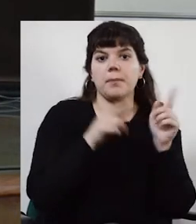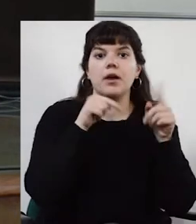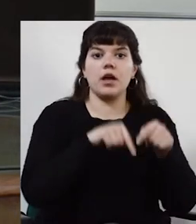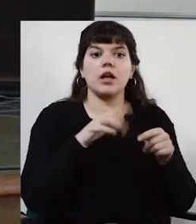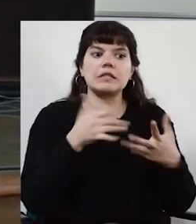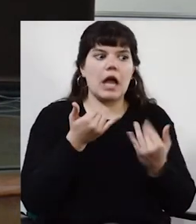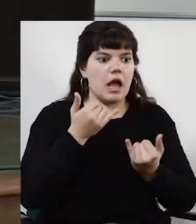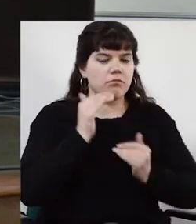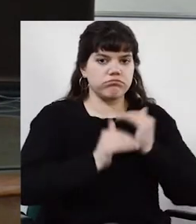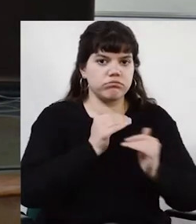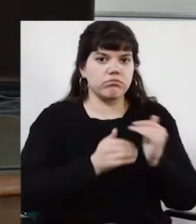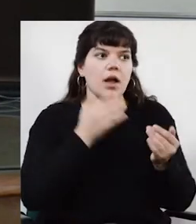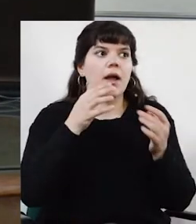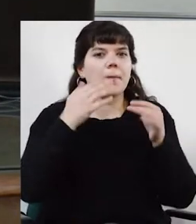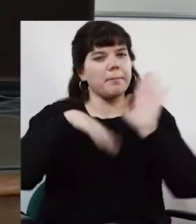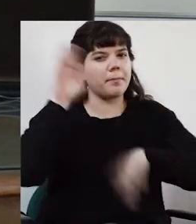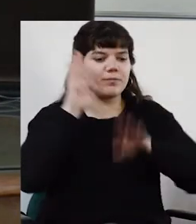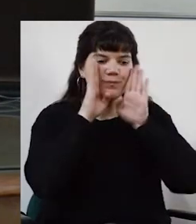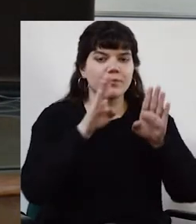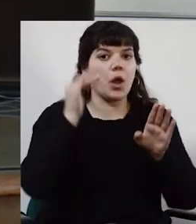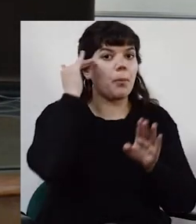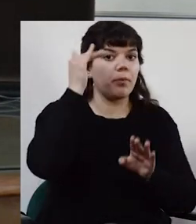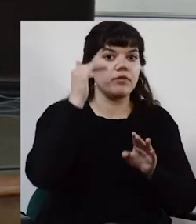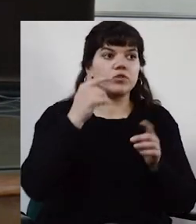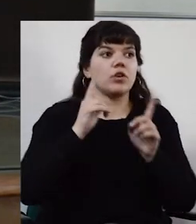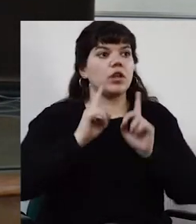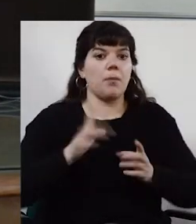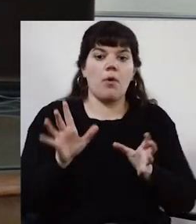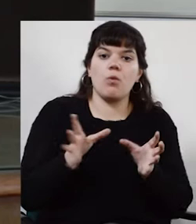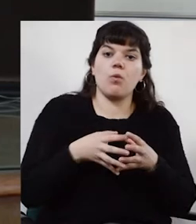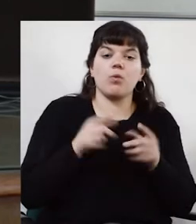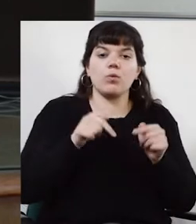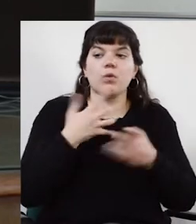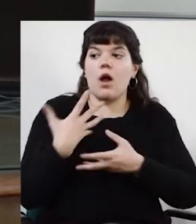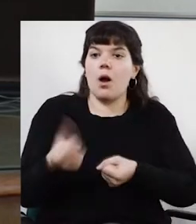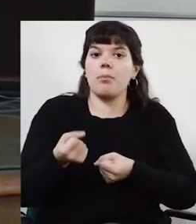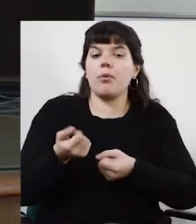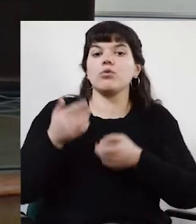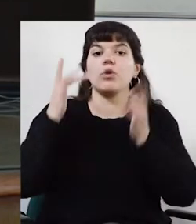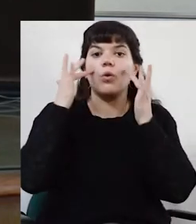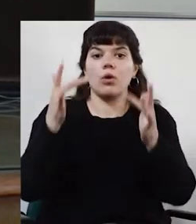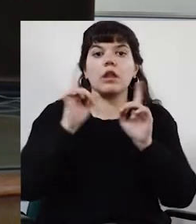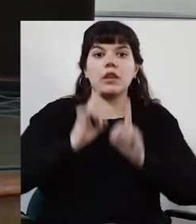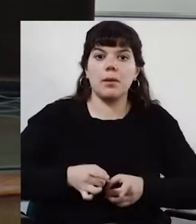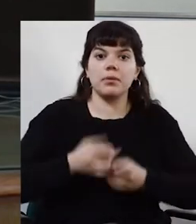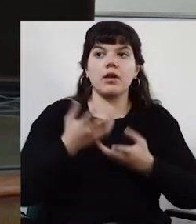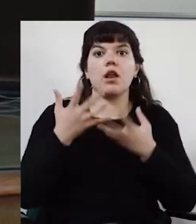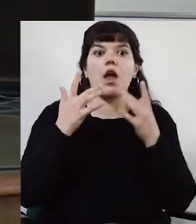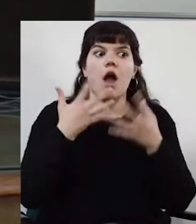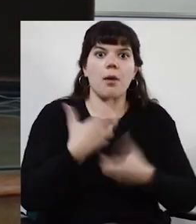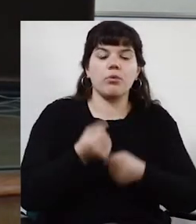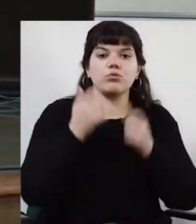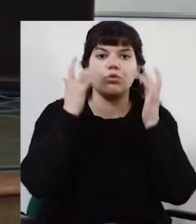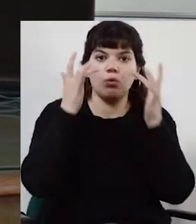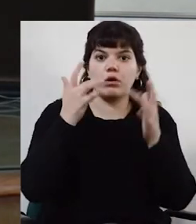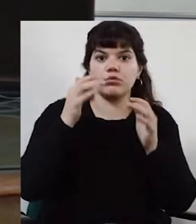vienen usando fundamentalmente los docentes, conjuntamente con la unidad de apoyo a la enseñanza y con la unidad de comunicación